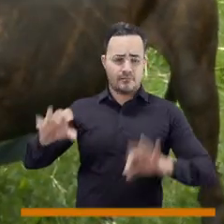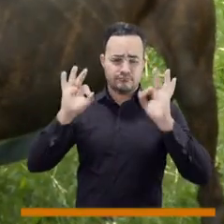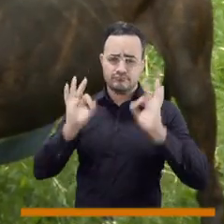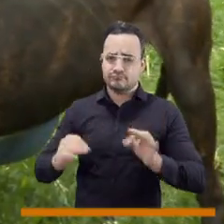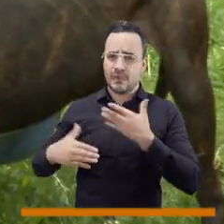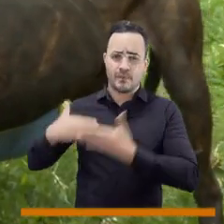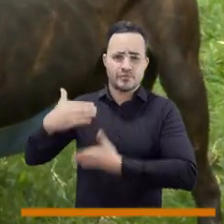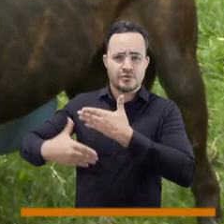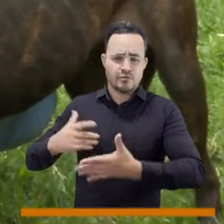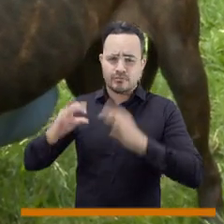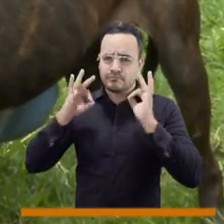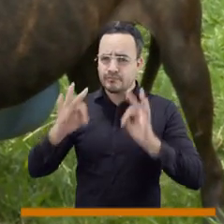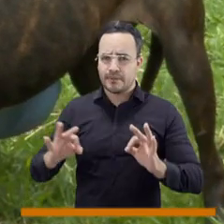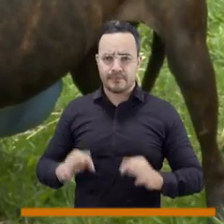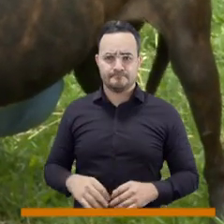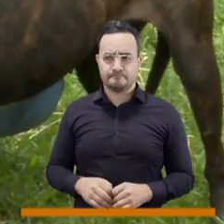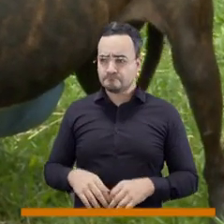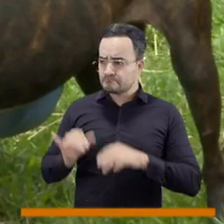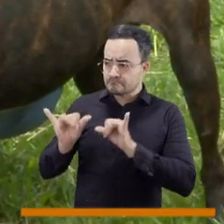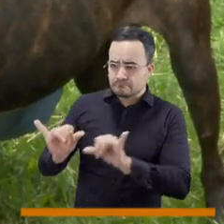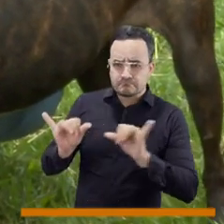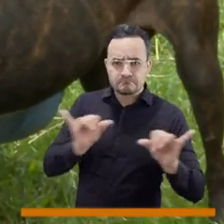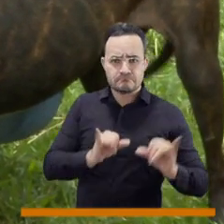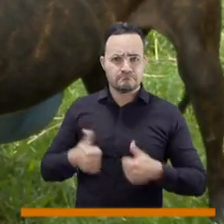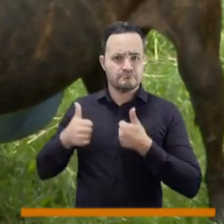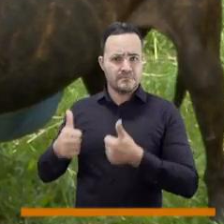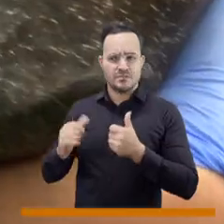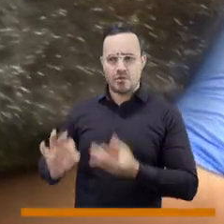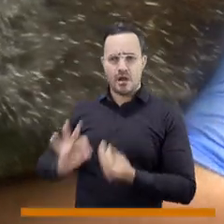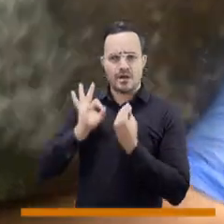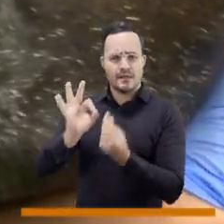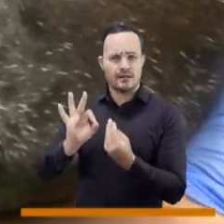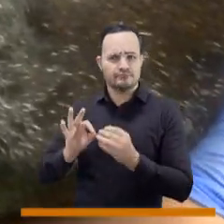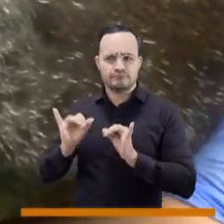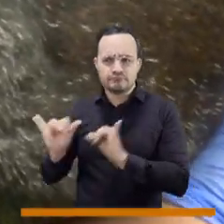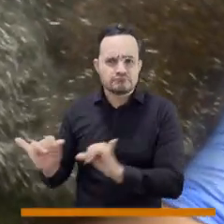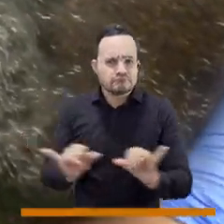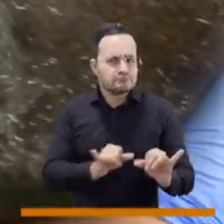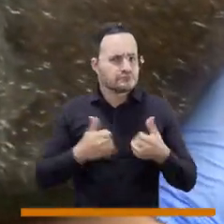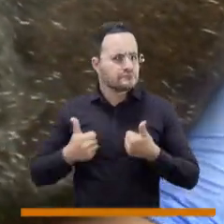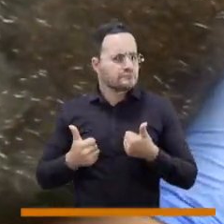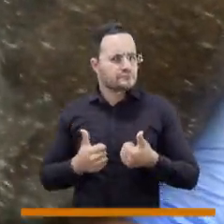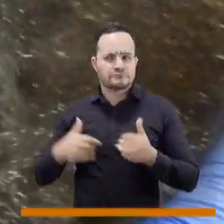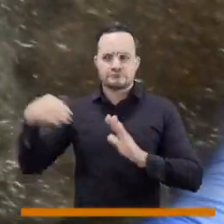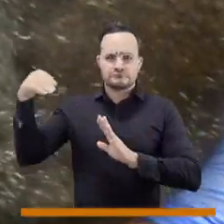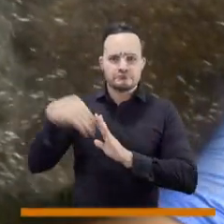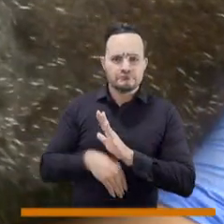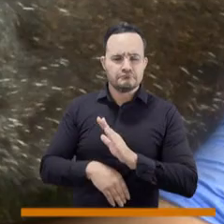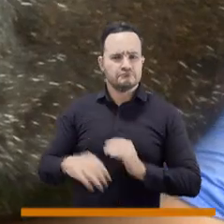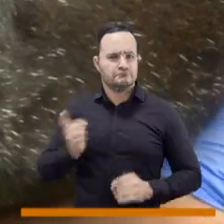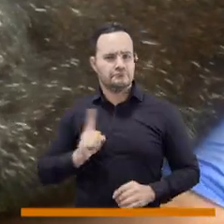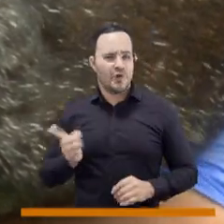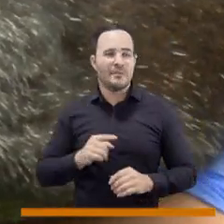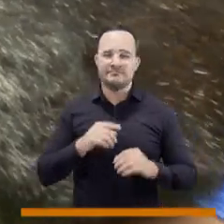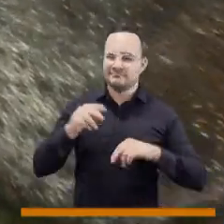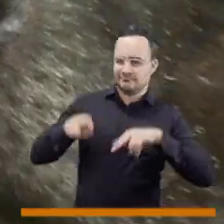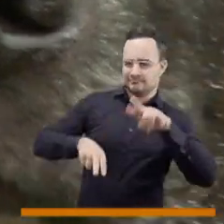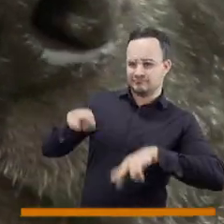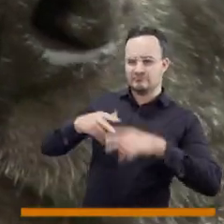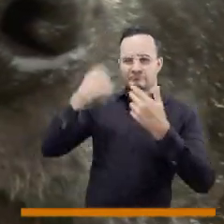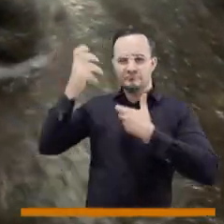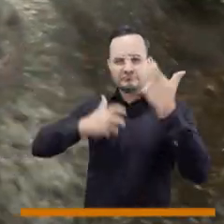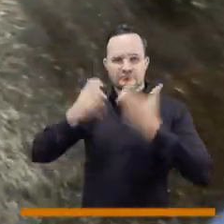se han venido mejorando, los procesos allá, los otros se han mantenido, la calidad del servicio, ni siquiera